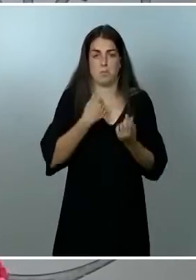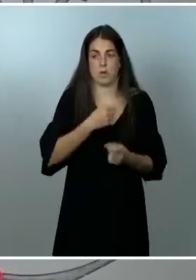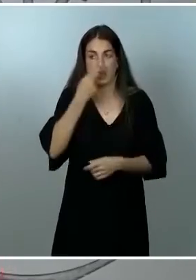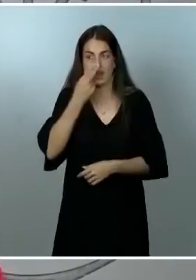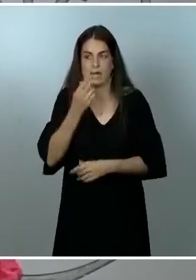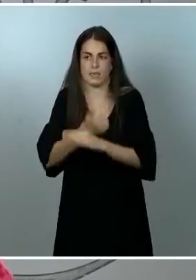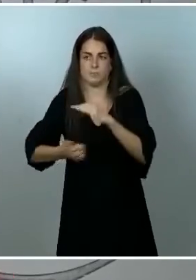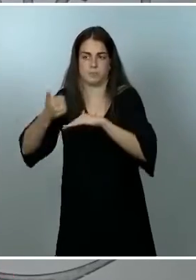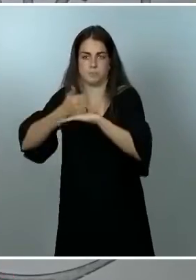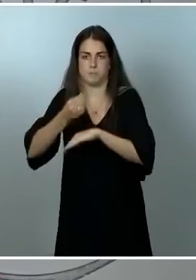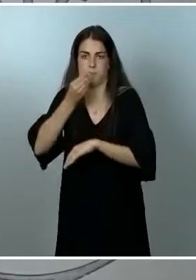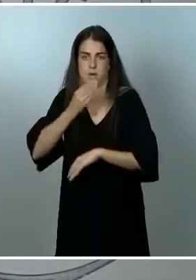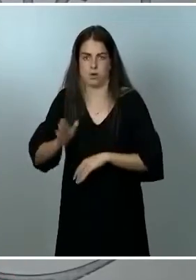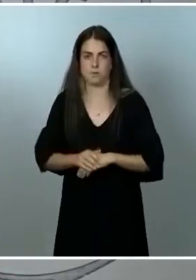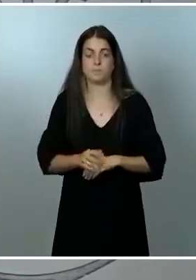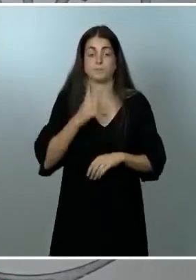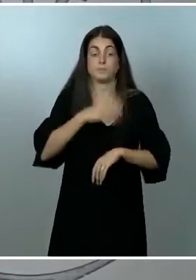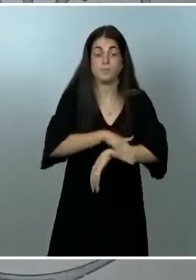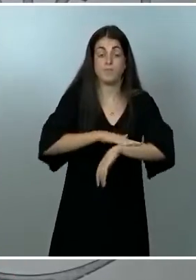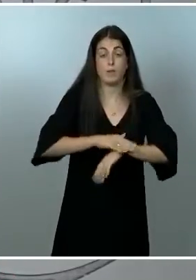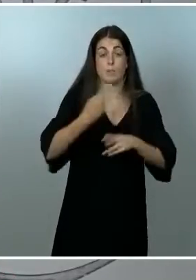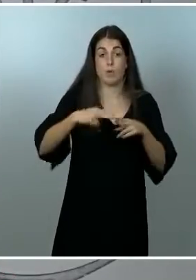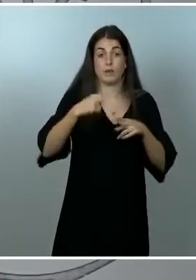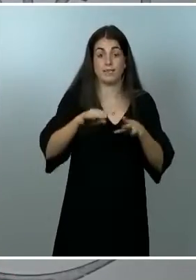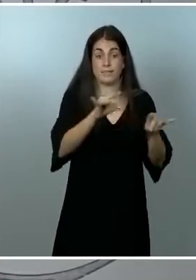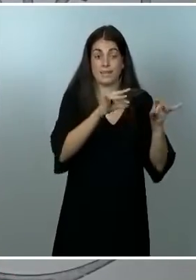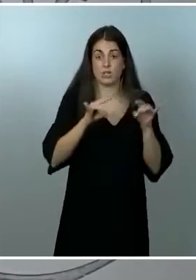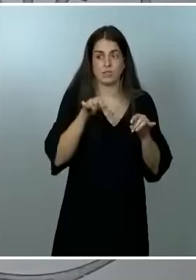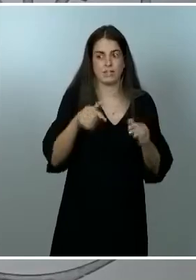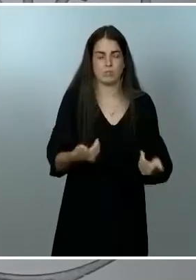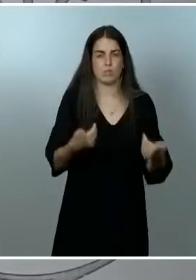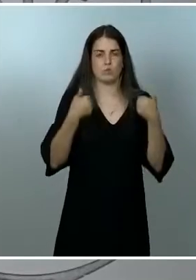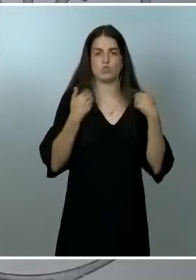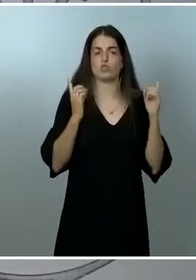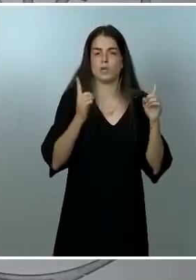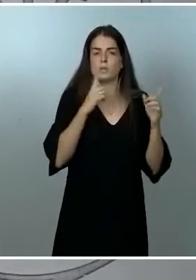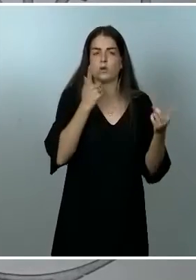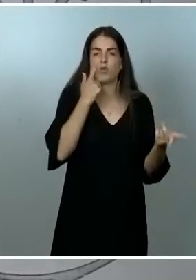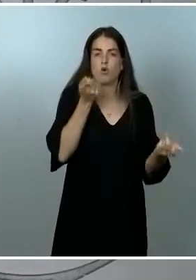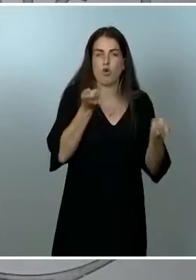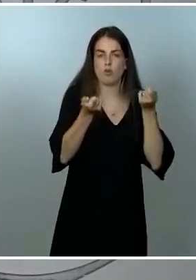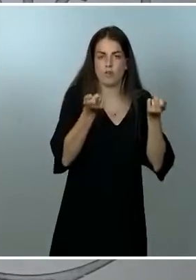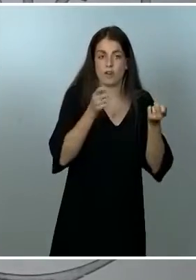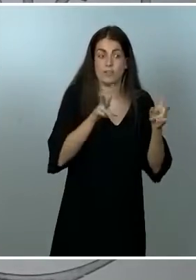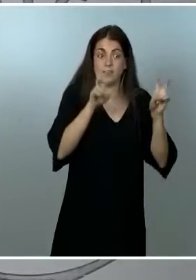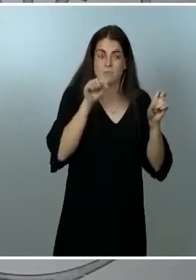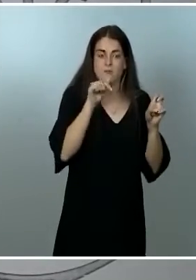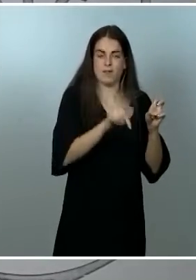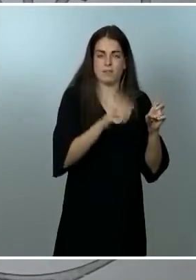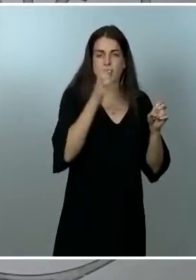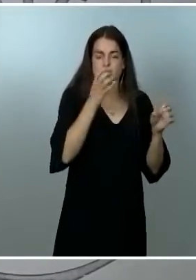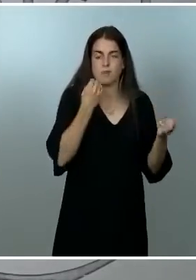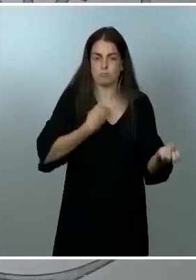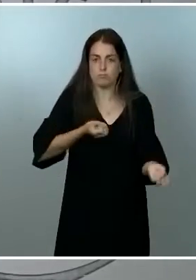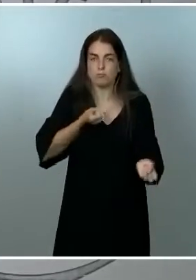de Política Territorial, responsable solo de la coordinación de esta cuestión, se le comunicó el